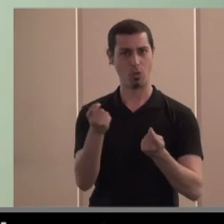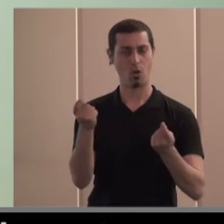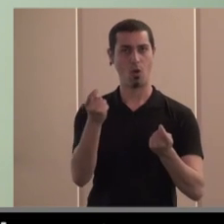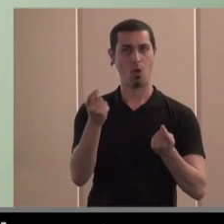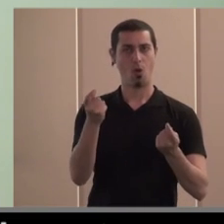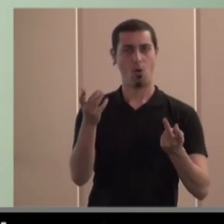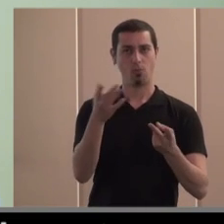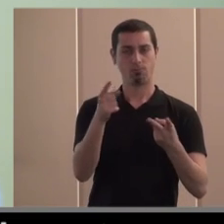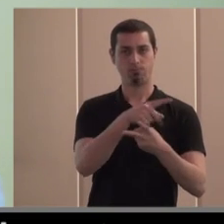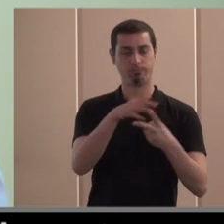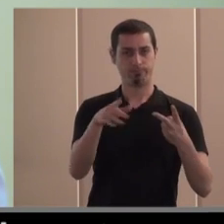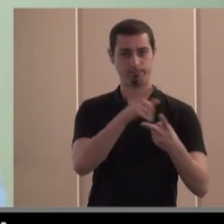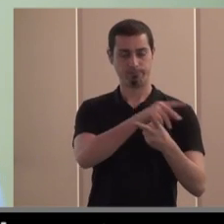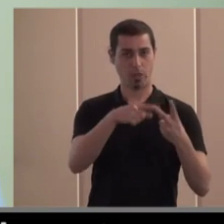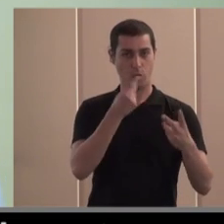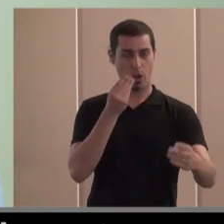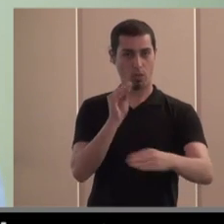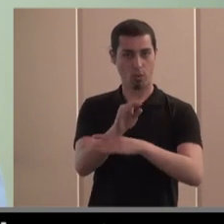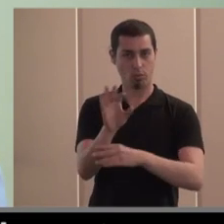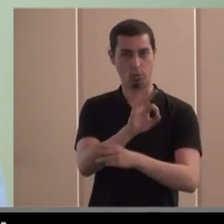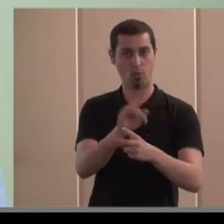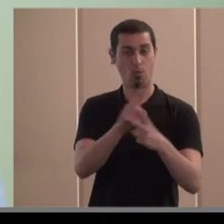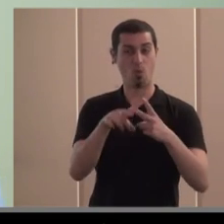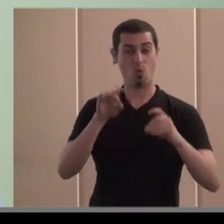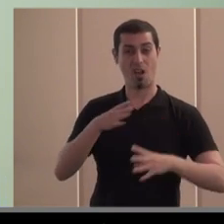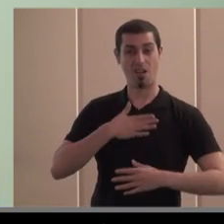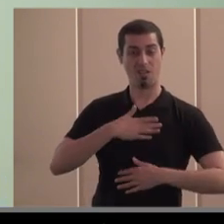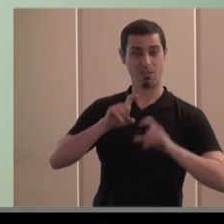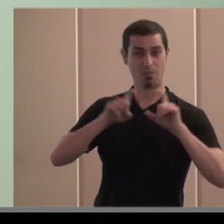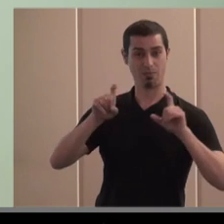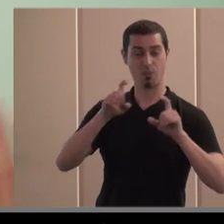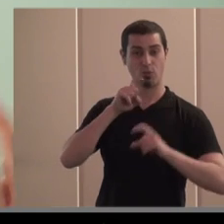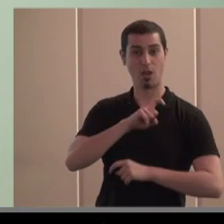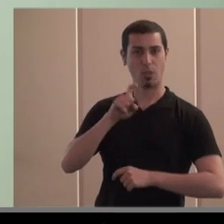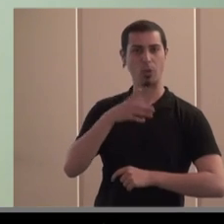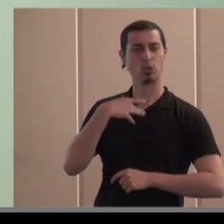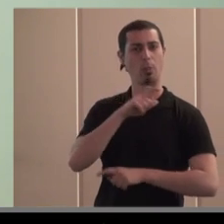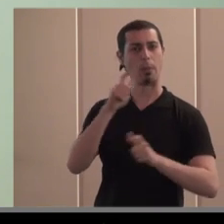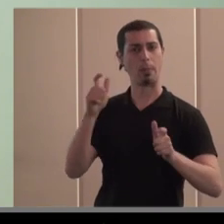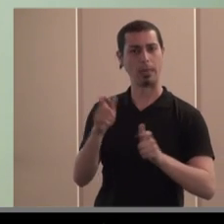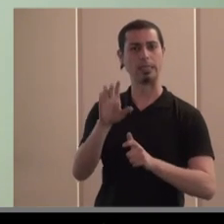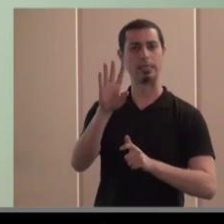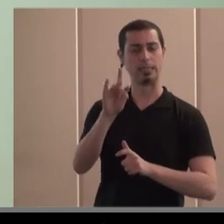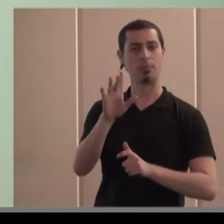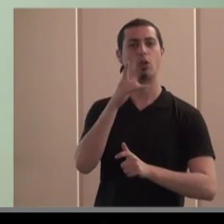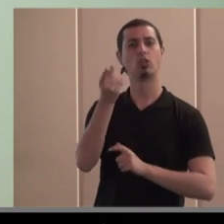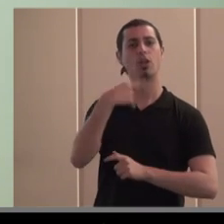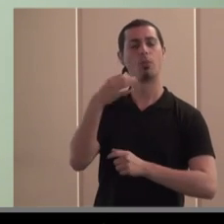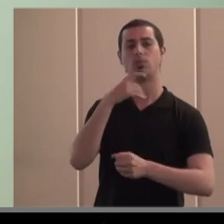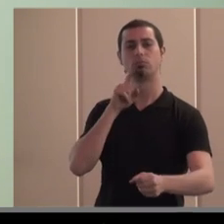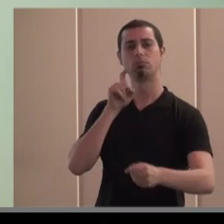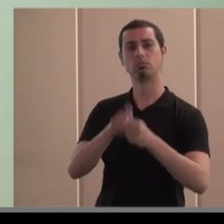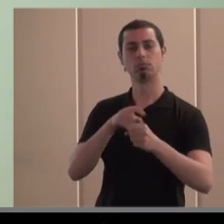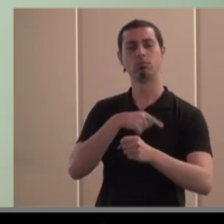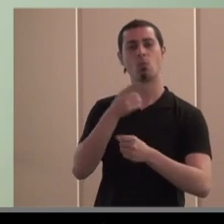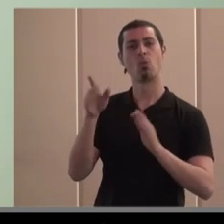grand making como decía antes o sea de donaciones como pueden ser las nuestras aunque seamos cada vez menos debemos considerar poner en marcha